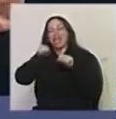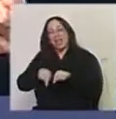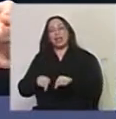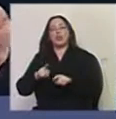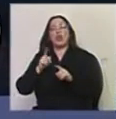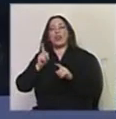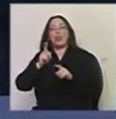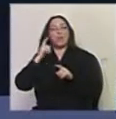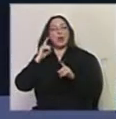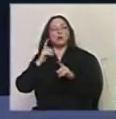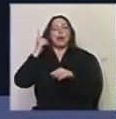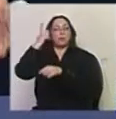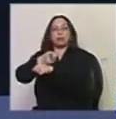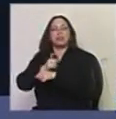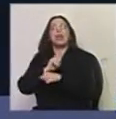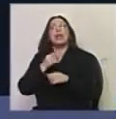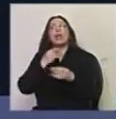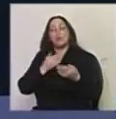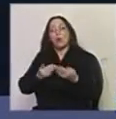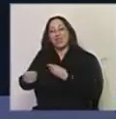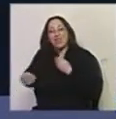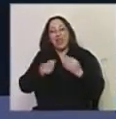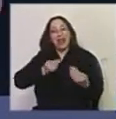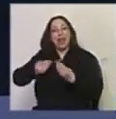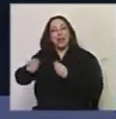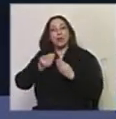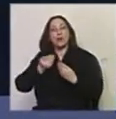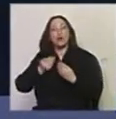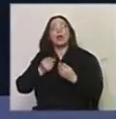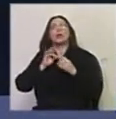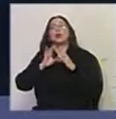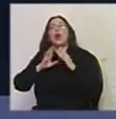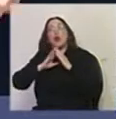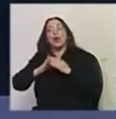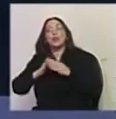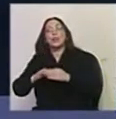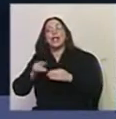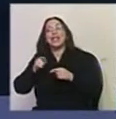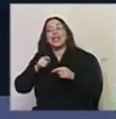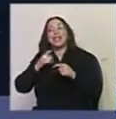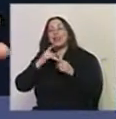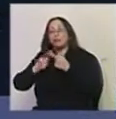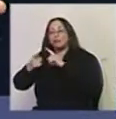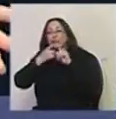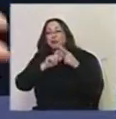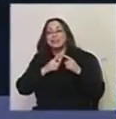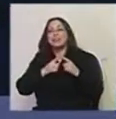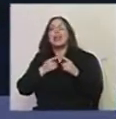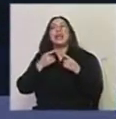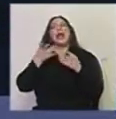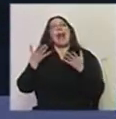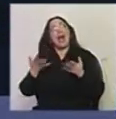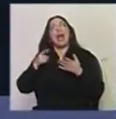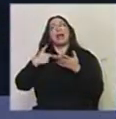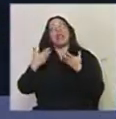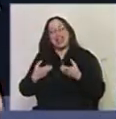escuchar o esto es que hay que ver. Es como un diálogo, entonces, no solo consultar, sino llegar a ese consenso de decir, bueno, así